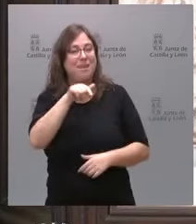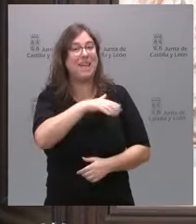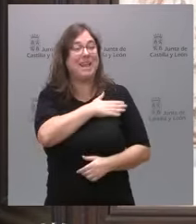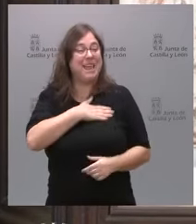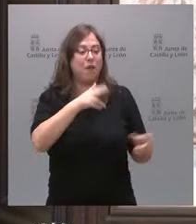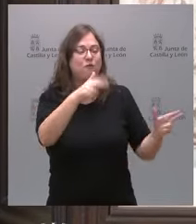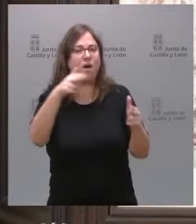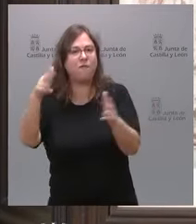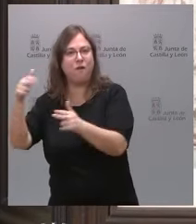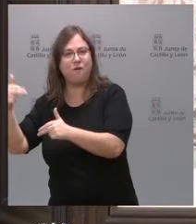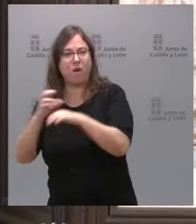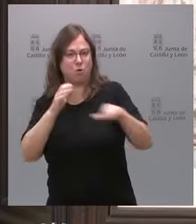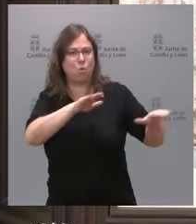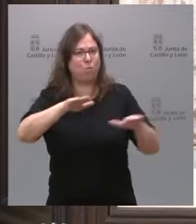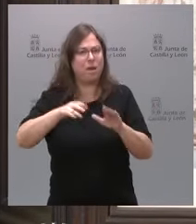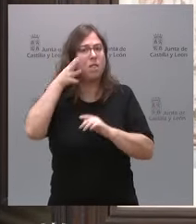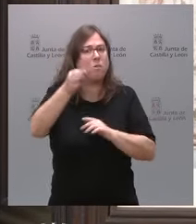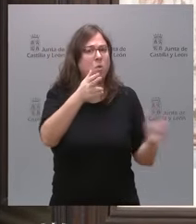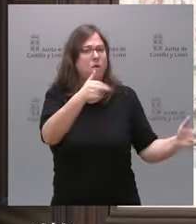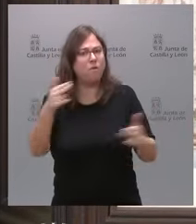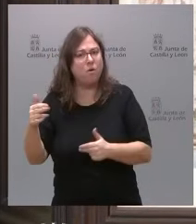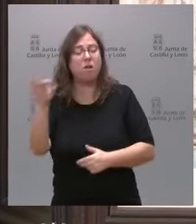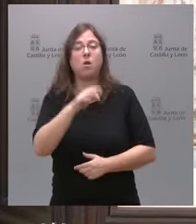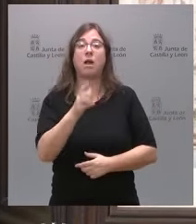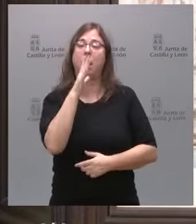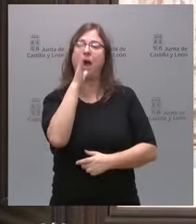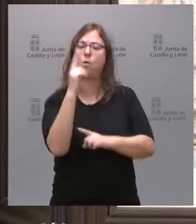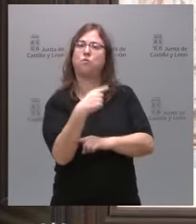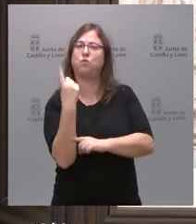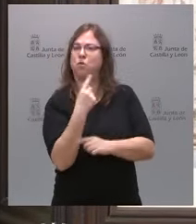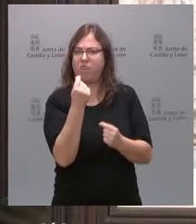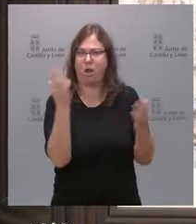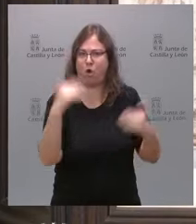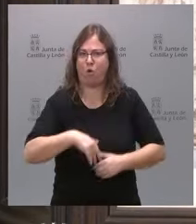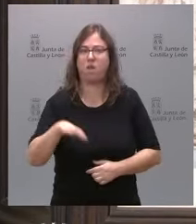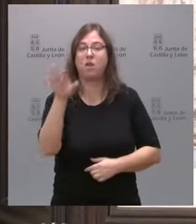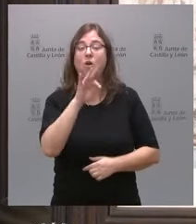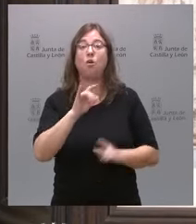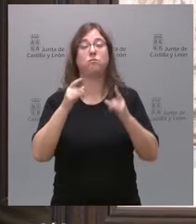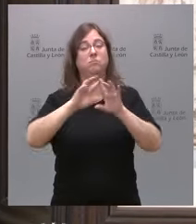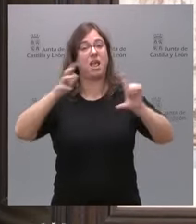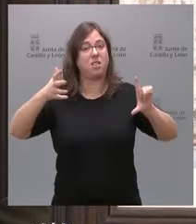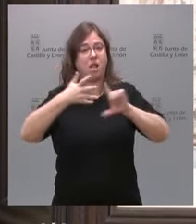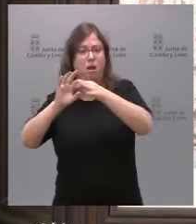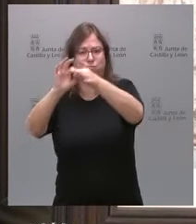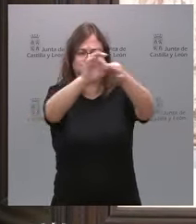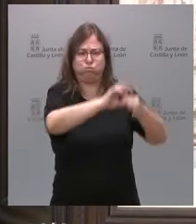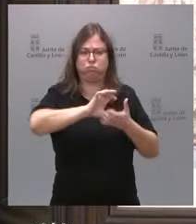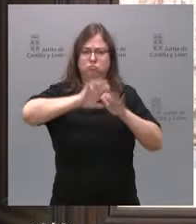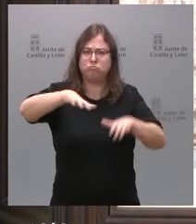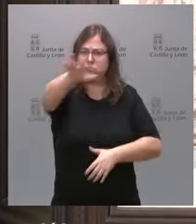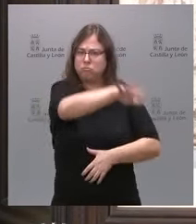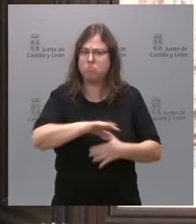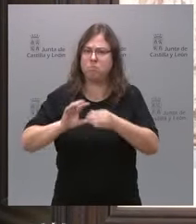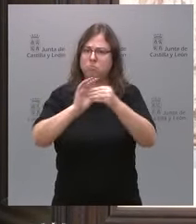eliminar de nuestros pueblos, ni para los regadíos, ni para conectar por Internet todo el territorio de Castilla y León,